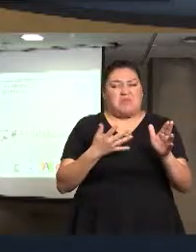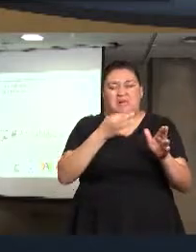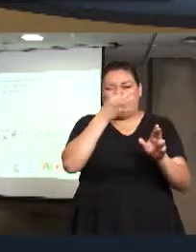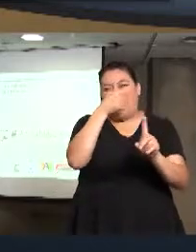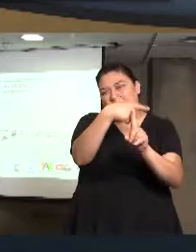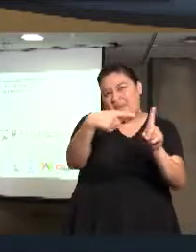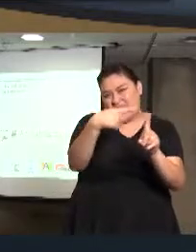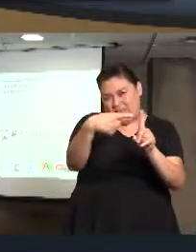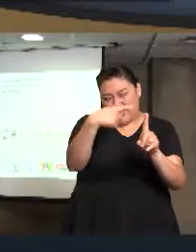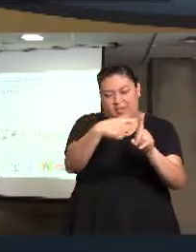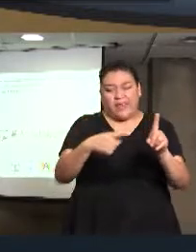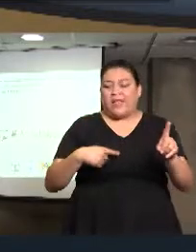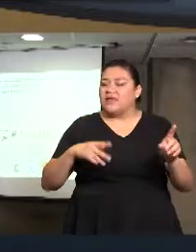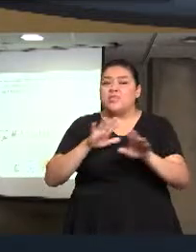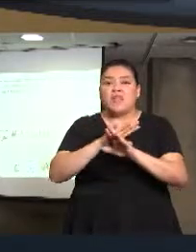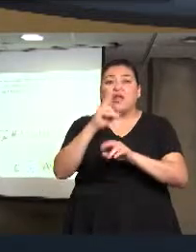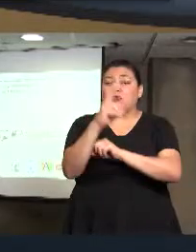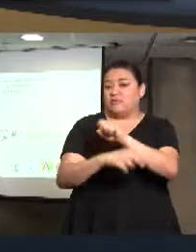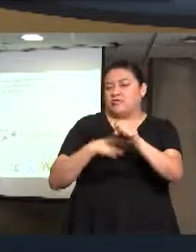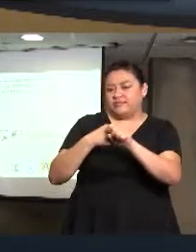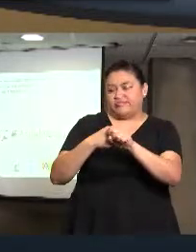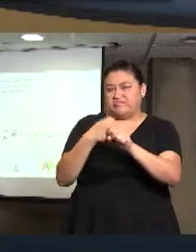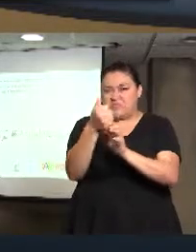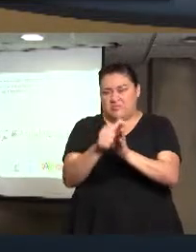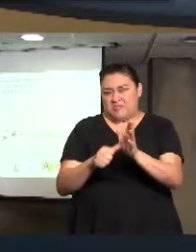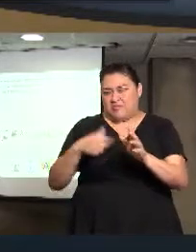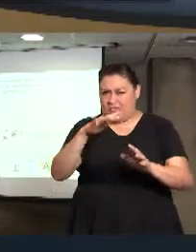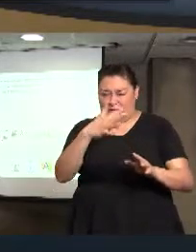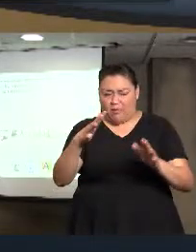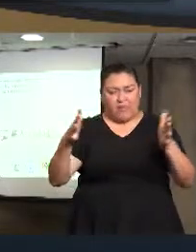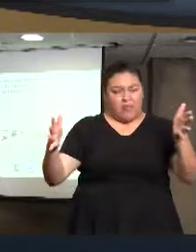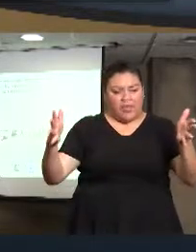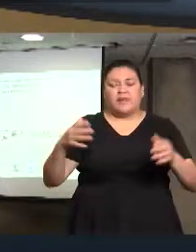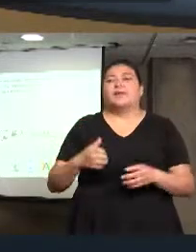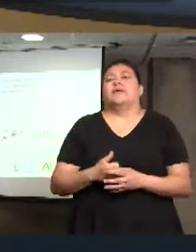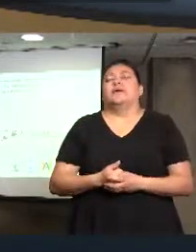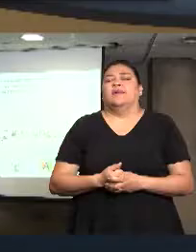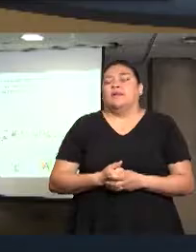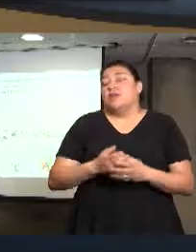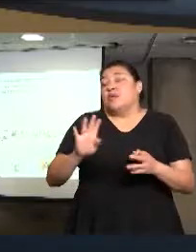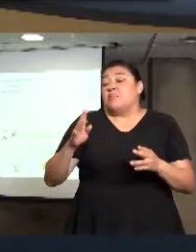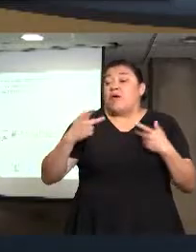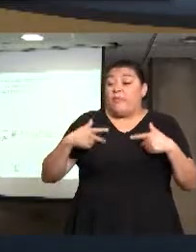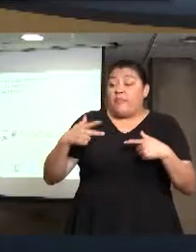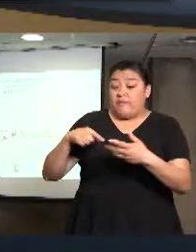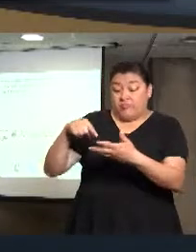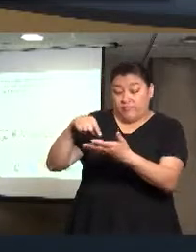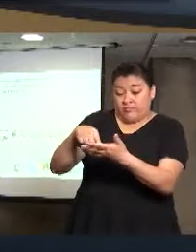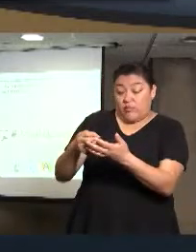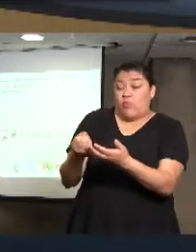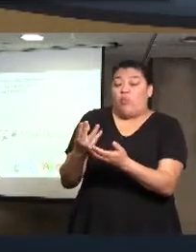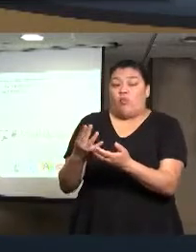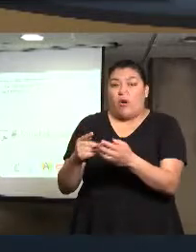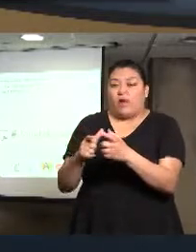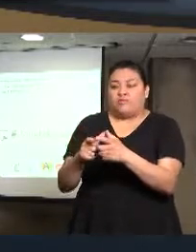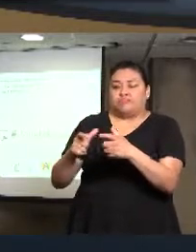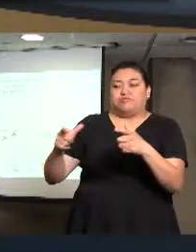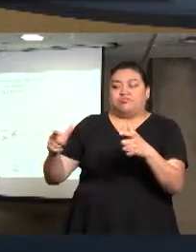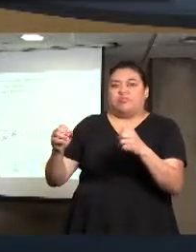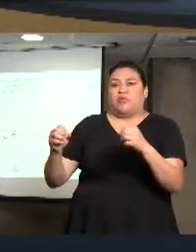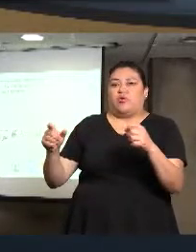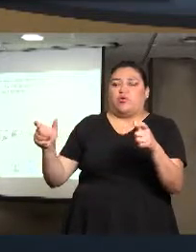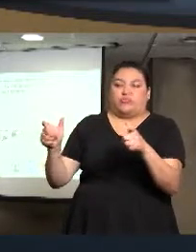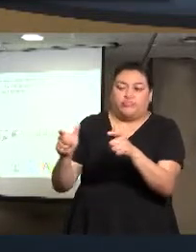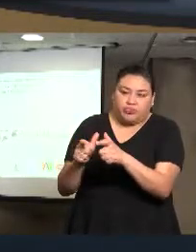ya se está abriendo la brecha, y obviamente tal vez, han cambiado los números, han aumentado, también